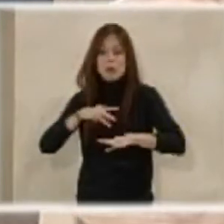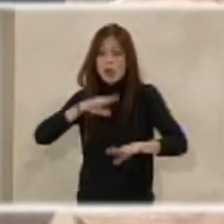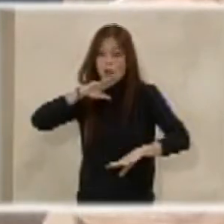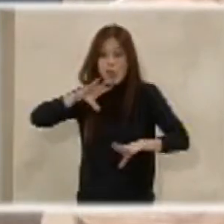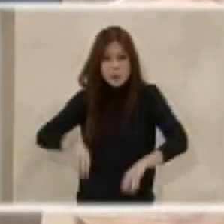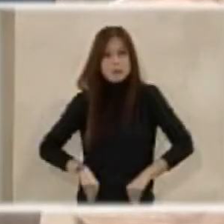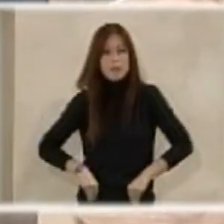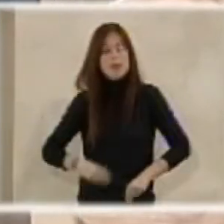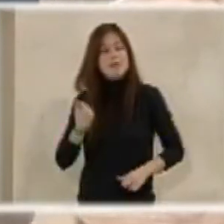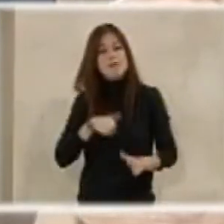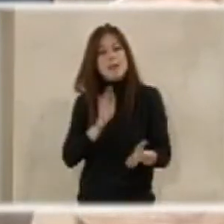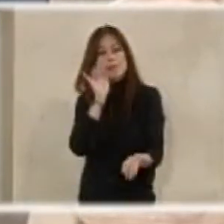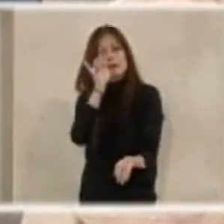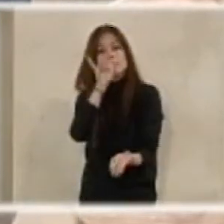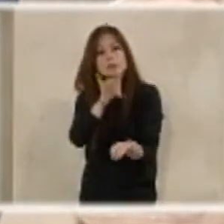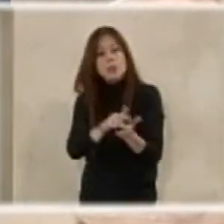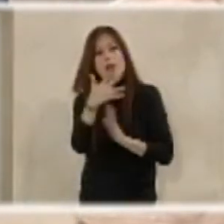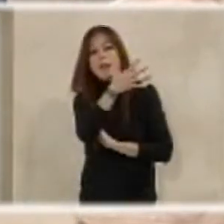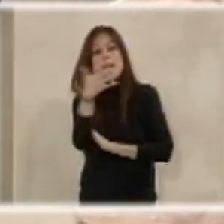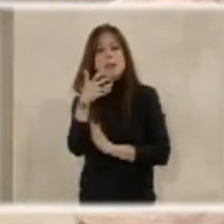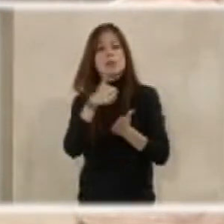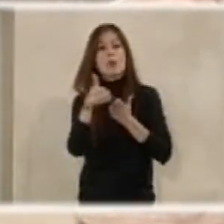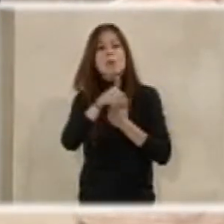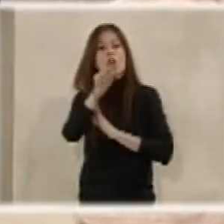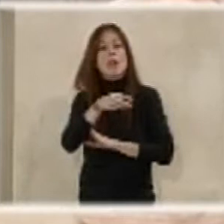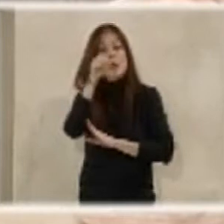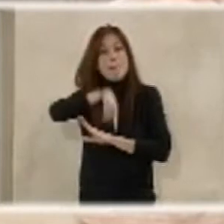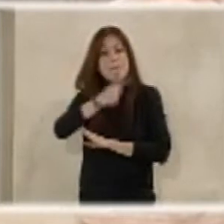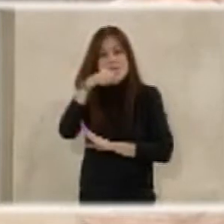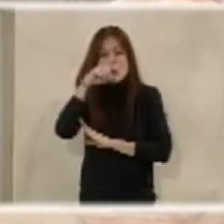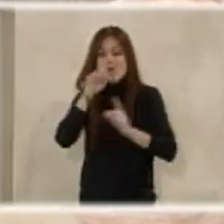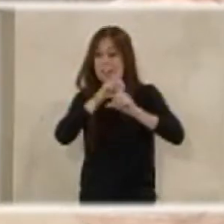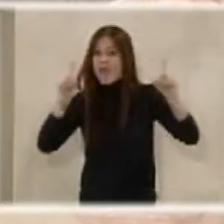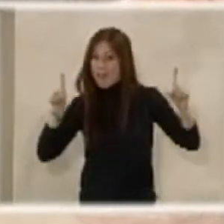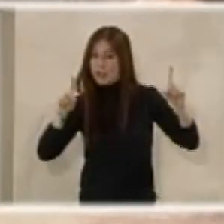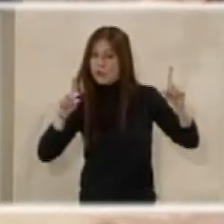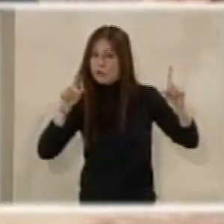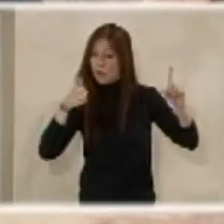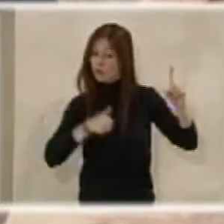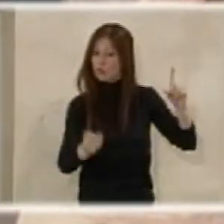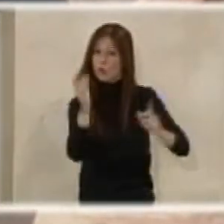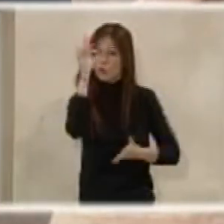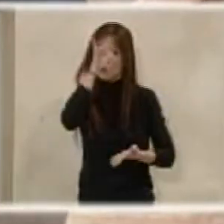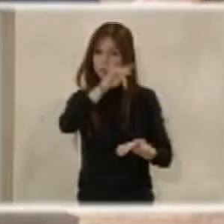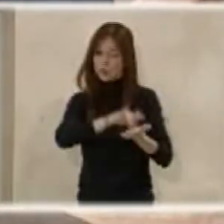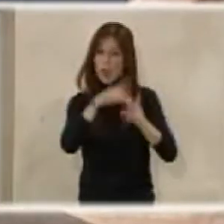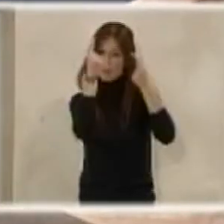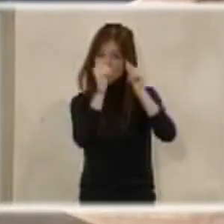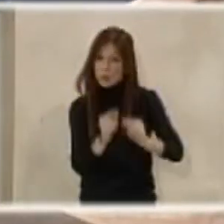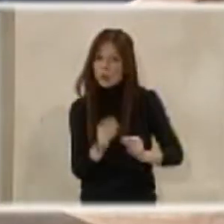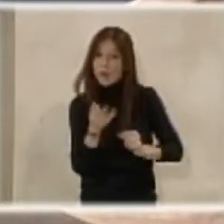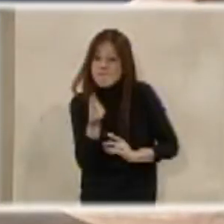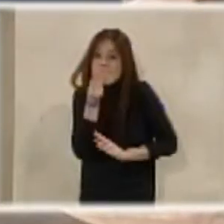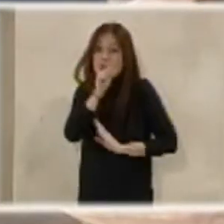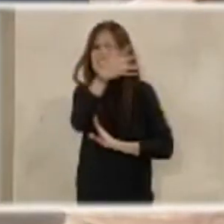toca ya introducir 500 millones de euros como mínimo en el 2018 cuando presenten los presupuestos.